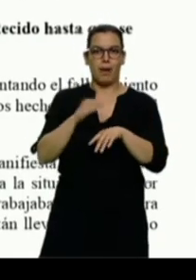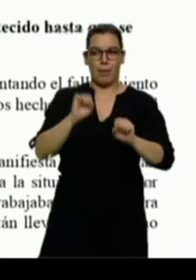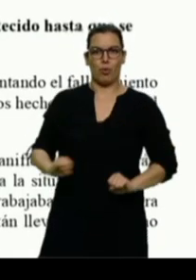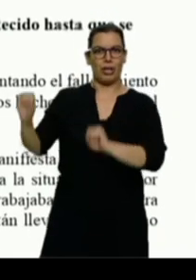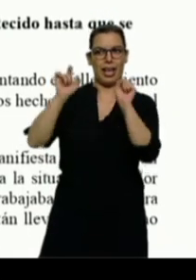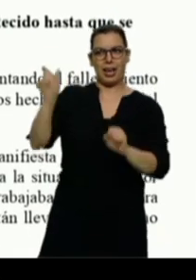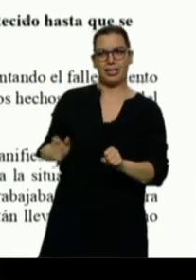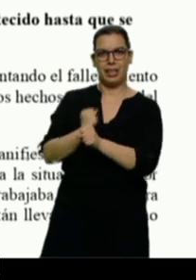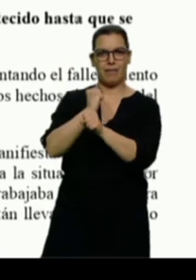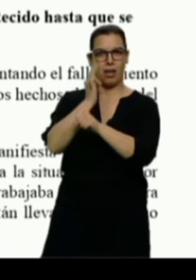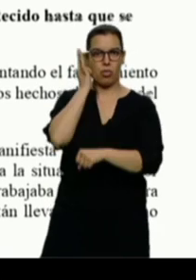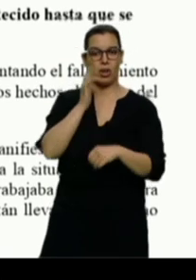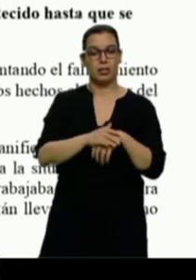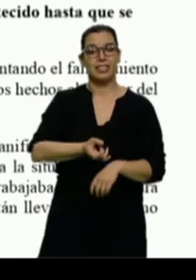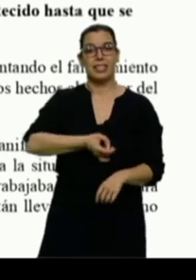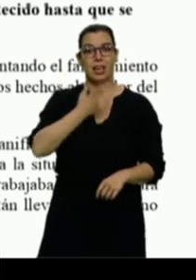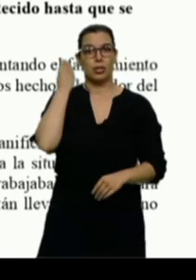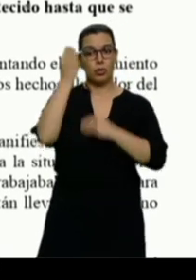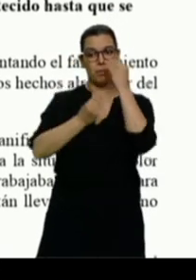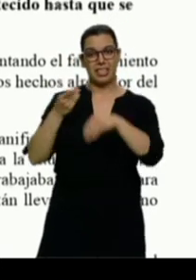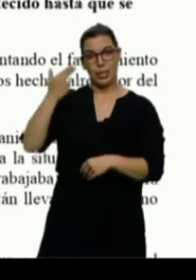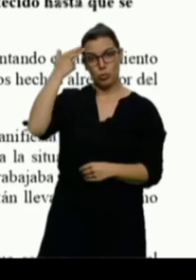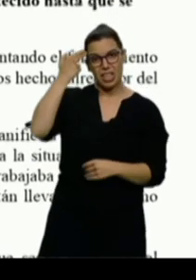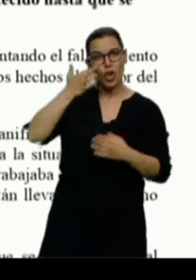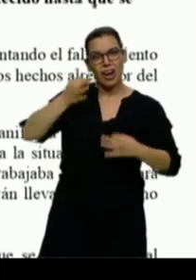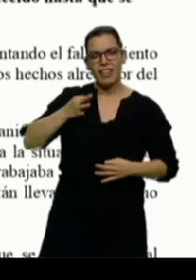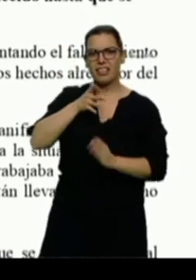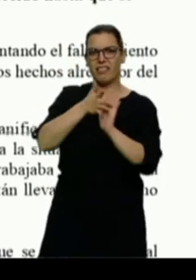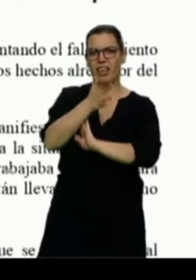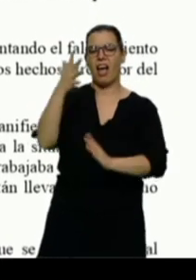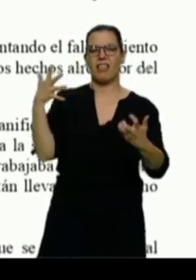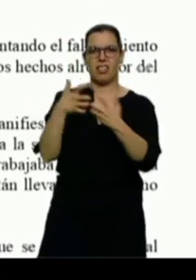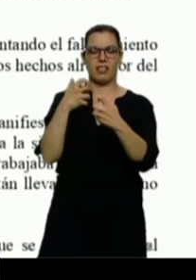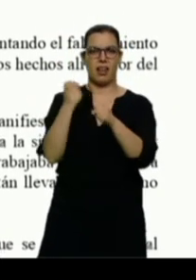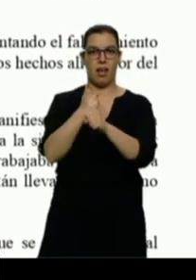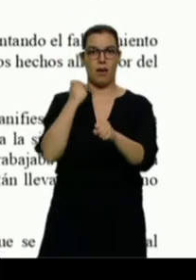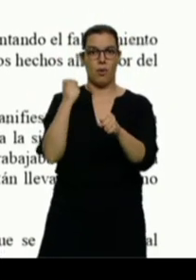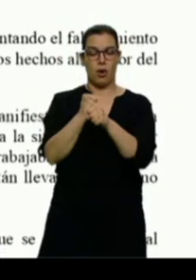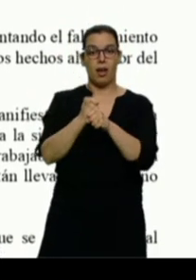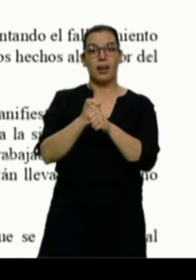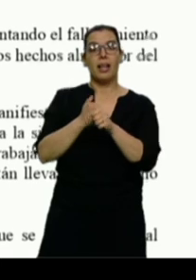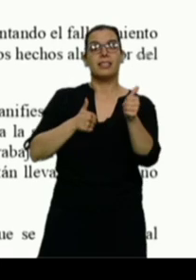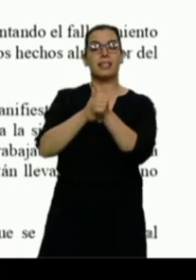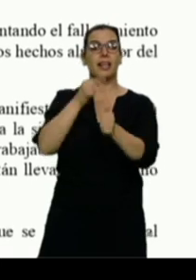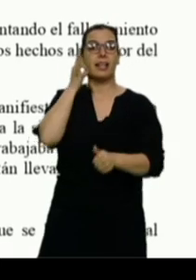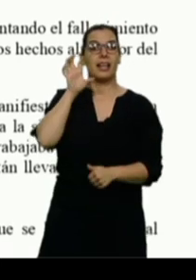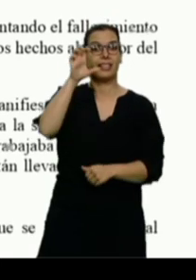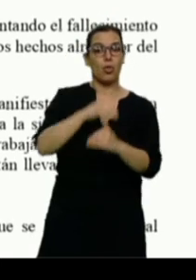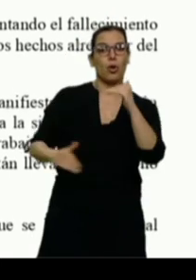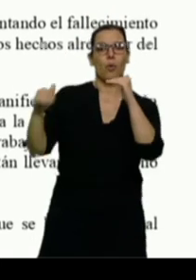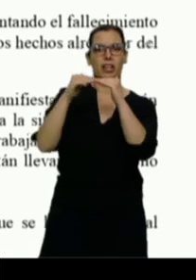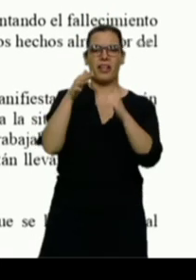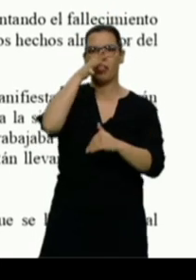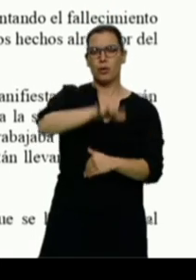sindicato considera este suicidio un accidente laboral y la secretaria de Estado de Igualdad denuncia el machismo y la